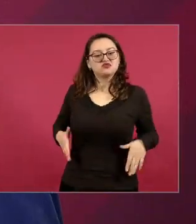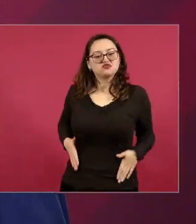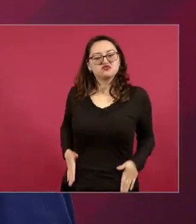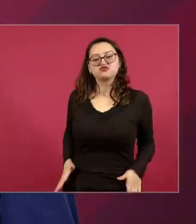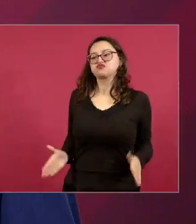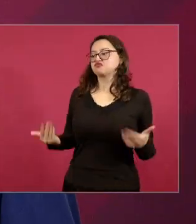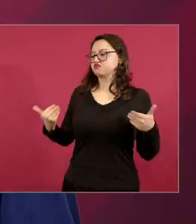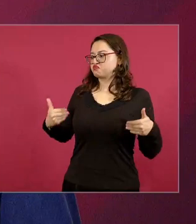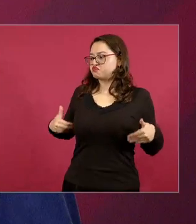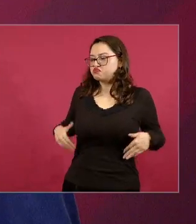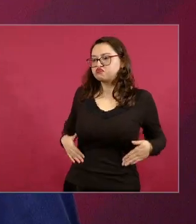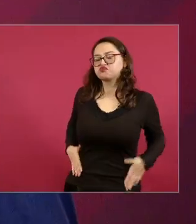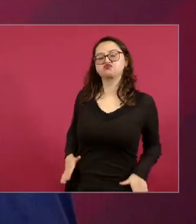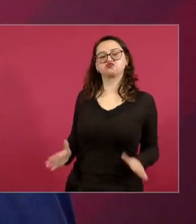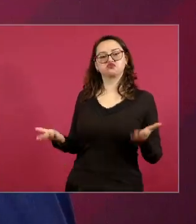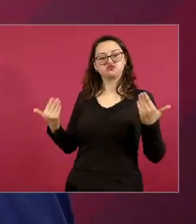comprar